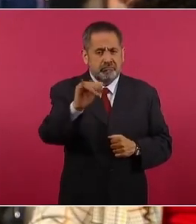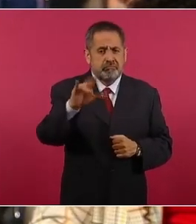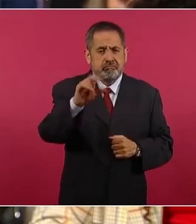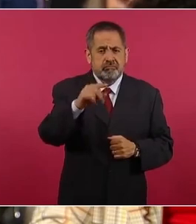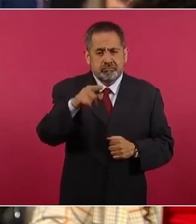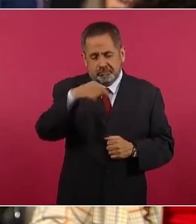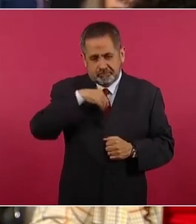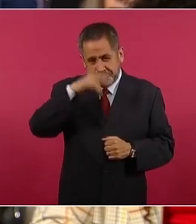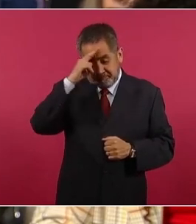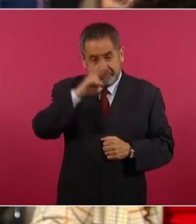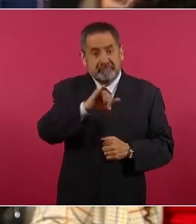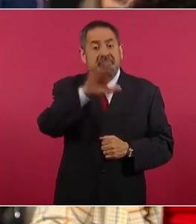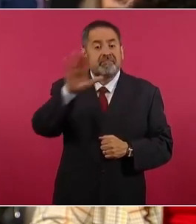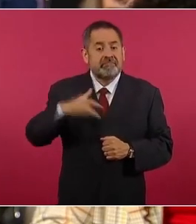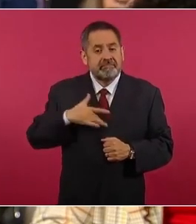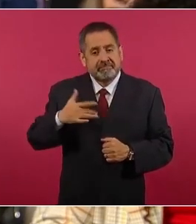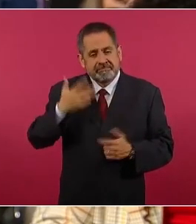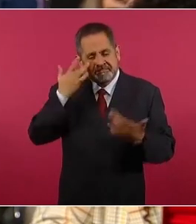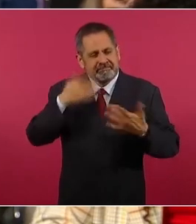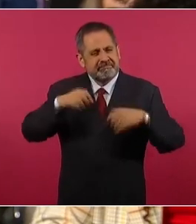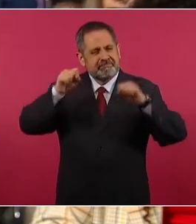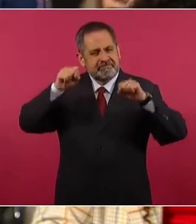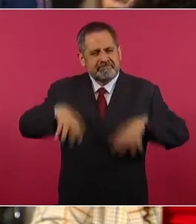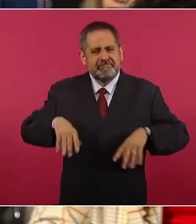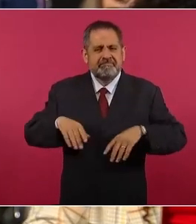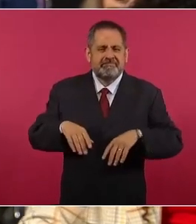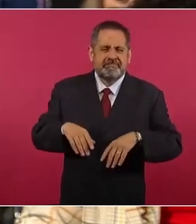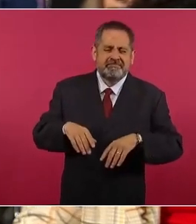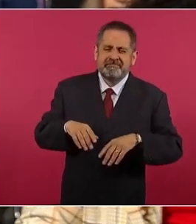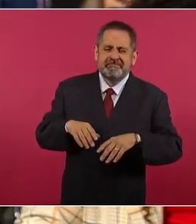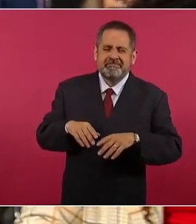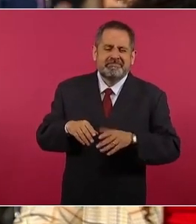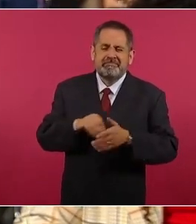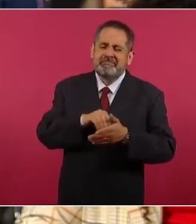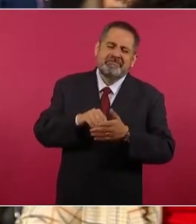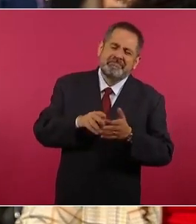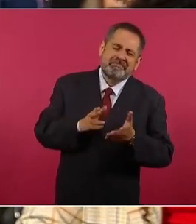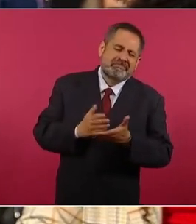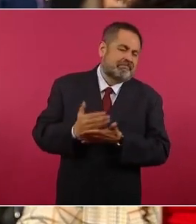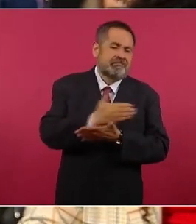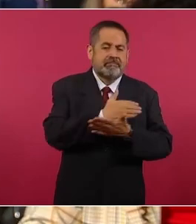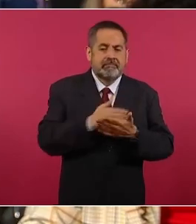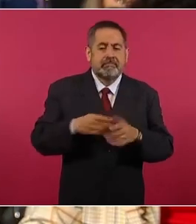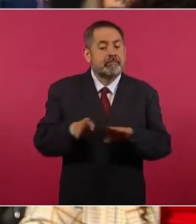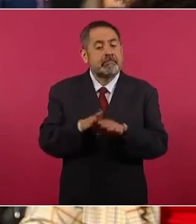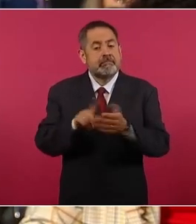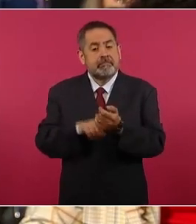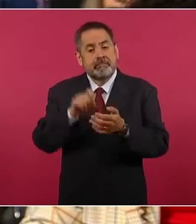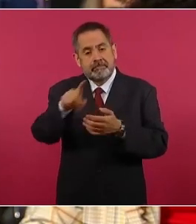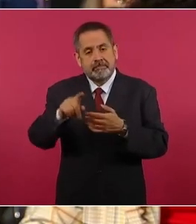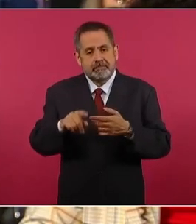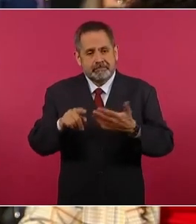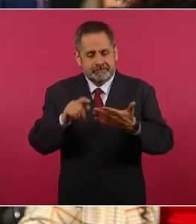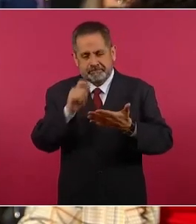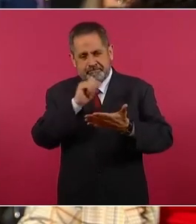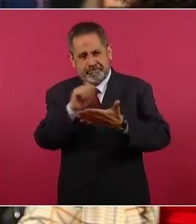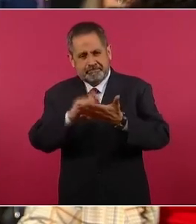a punto de declinar la conducción de este proyecto de la cuarta T justo cuando escribió postdata